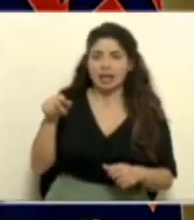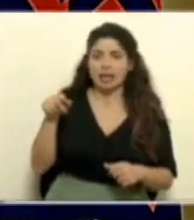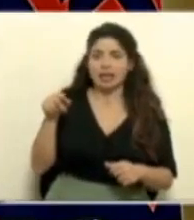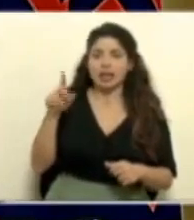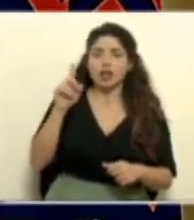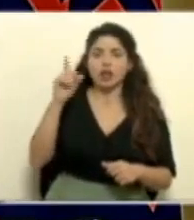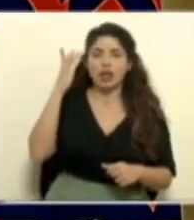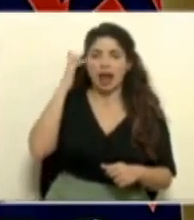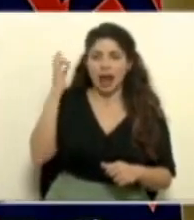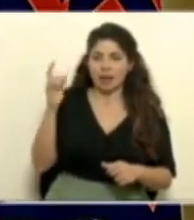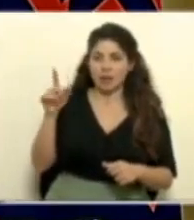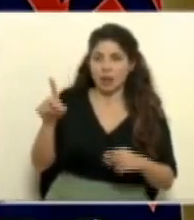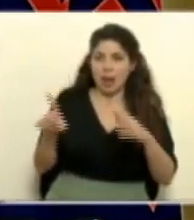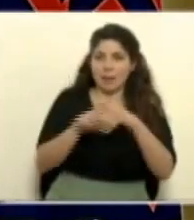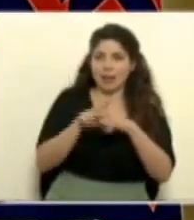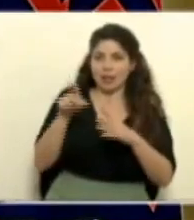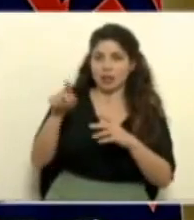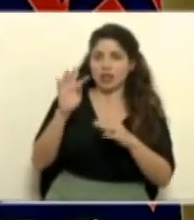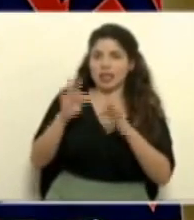California